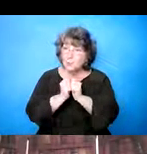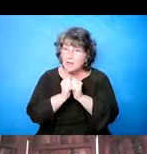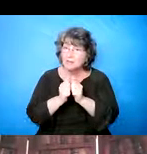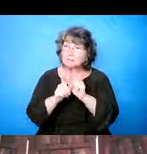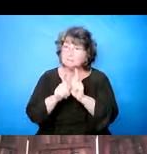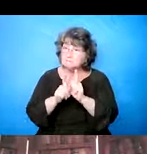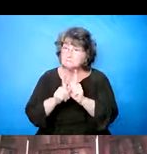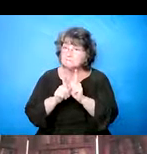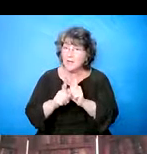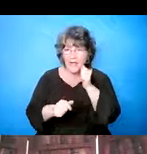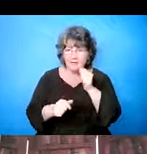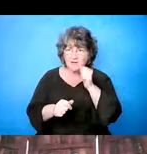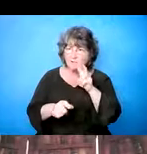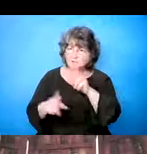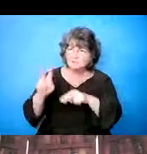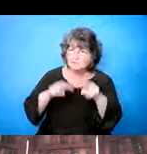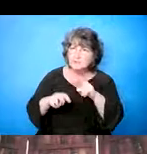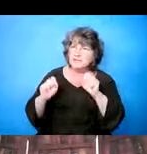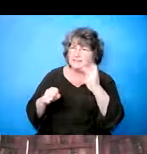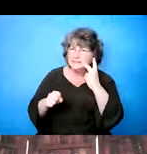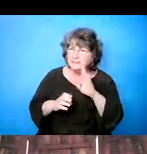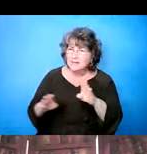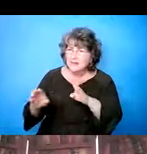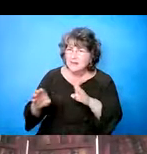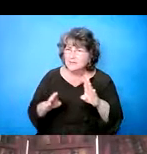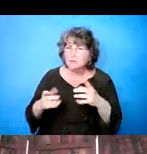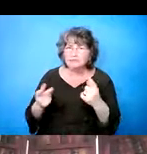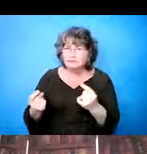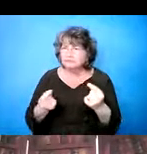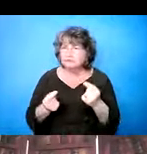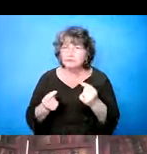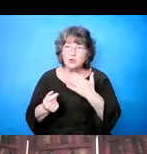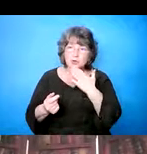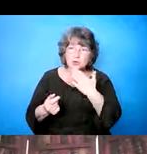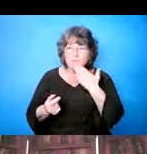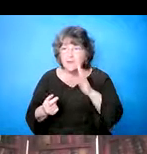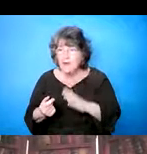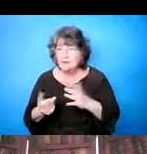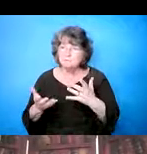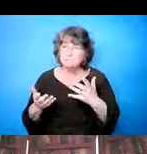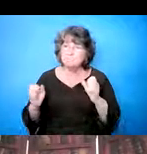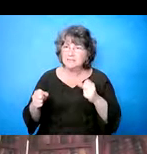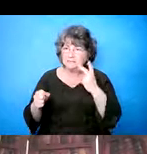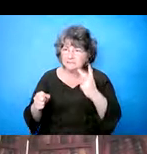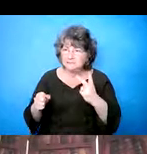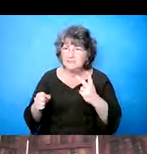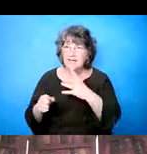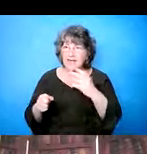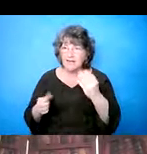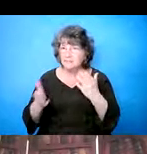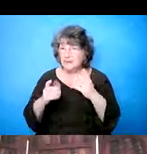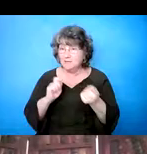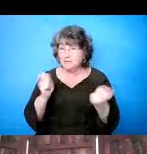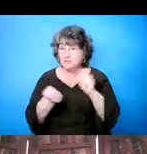con ellos todos los días. Ustedes están viendo cómo es, cómo es su comportamiento. Bueno, eh, buena, eh, eh, mala,